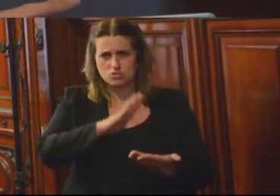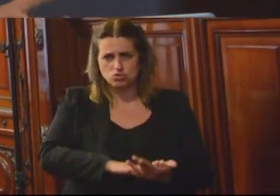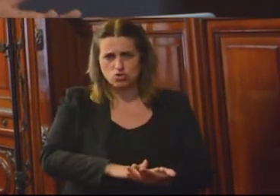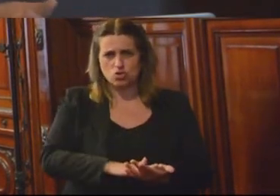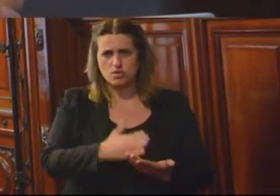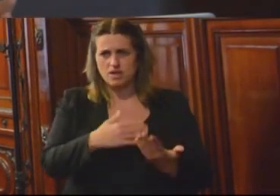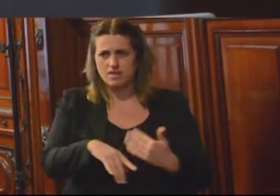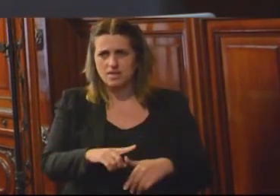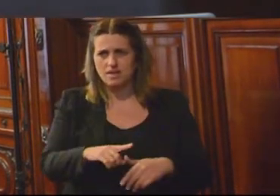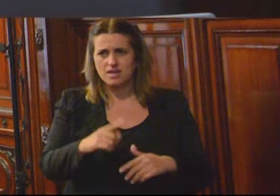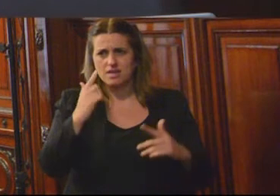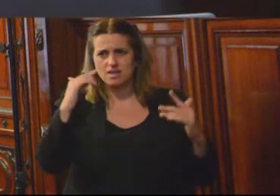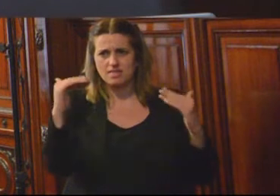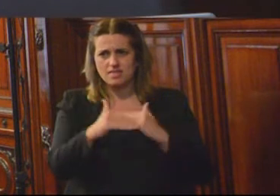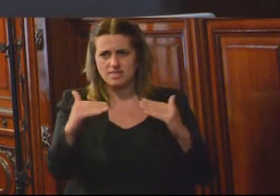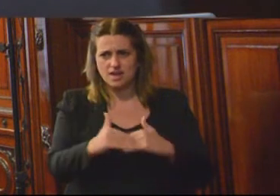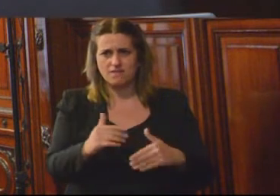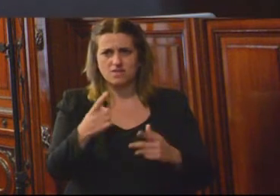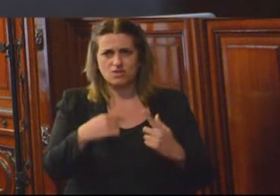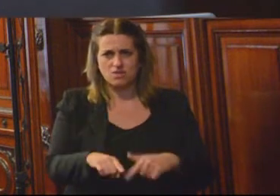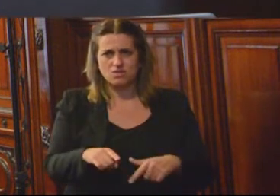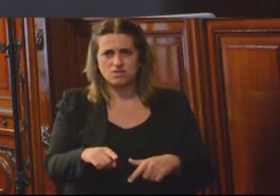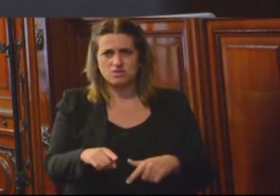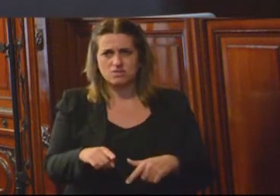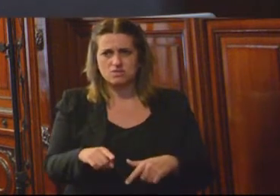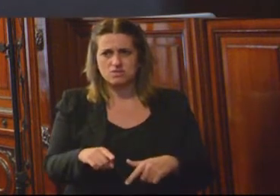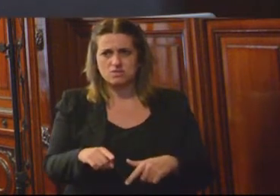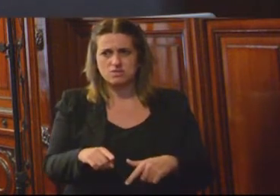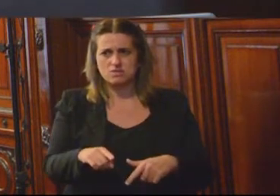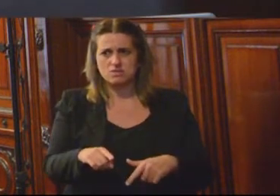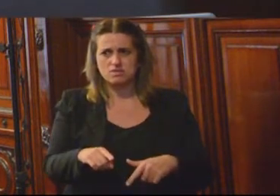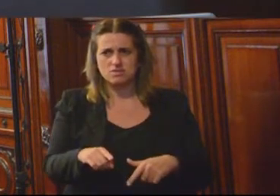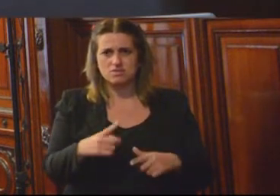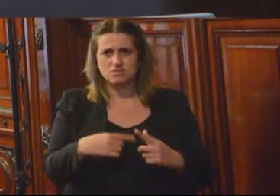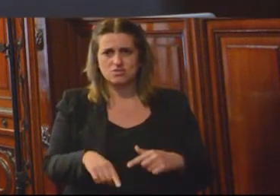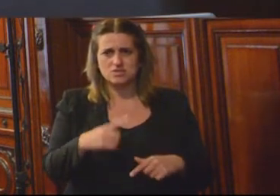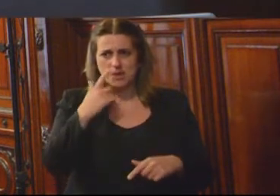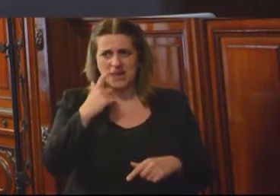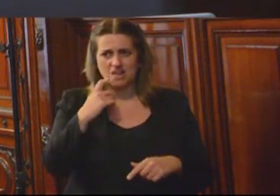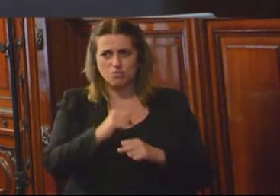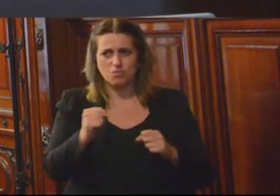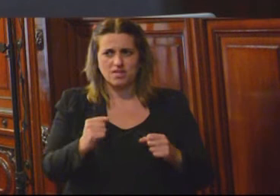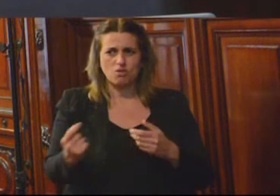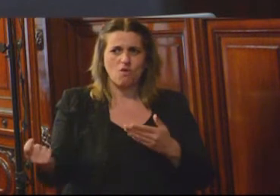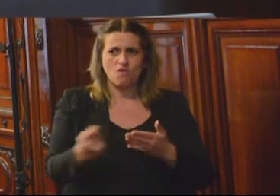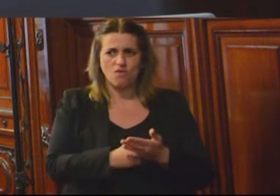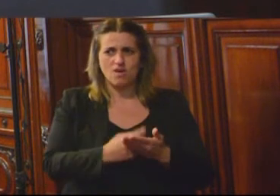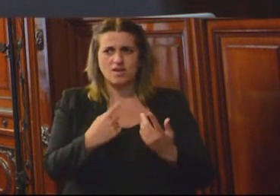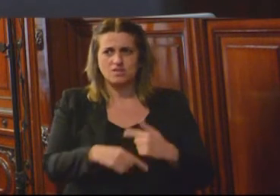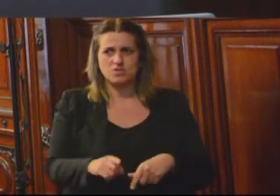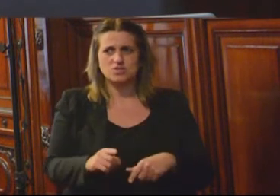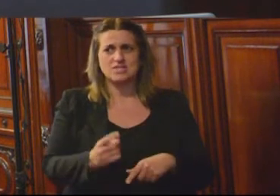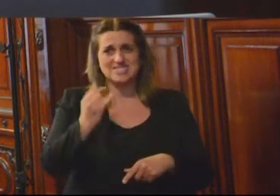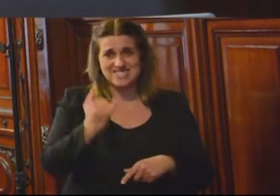del tráfico, por tanto son fungibles, son fácilmente reemplazables y esto